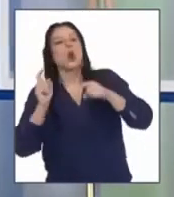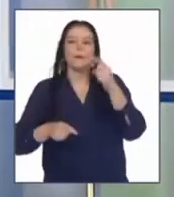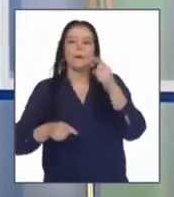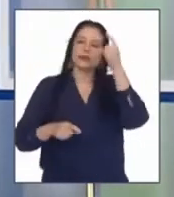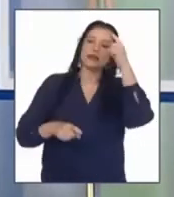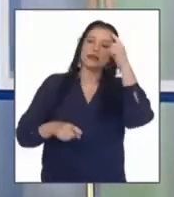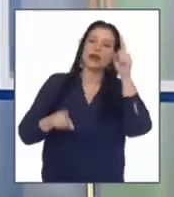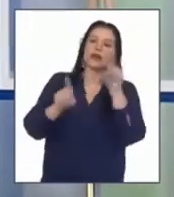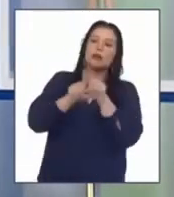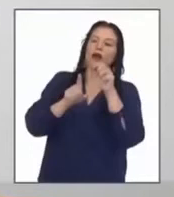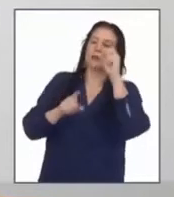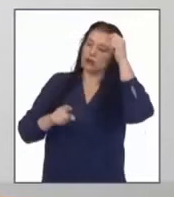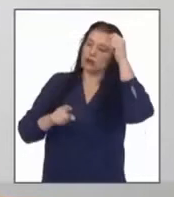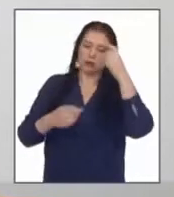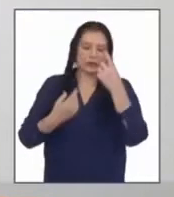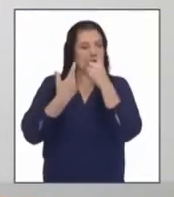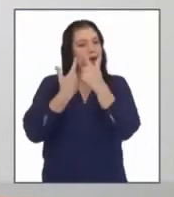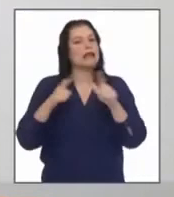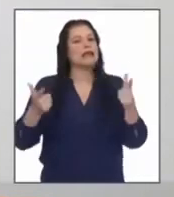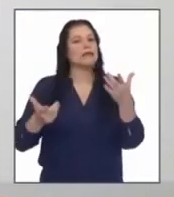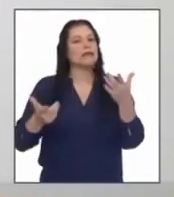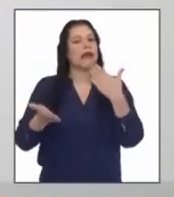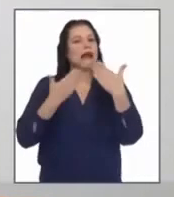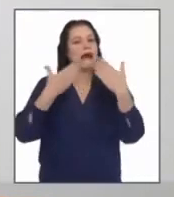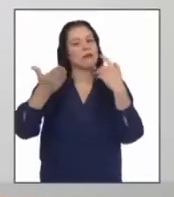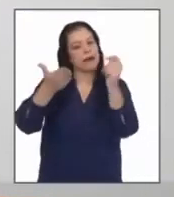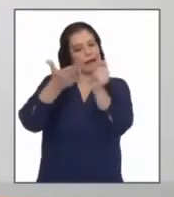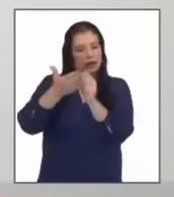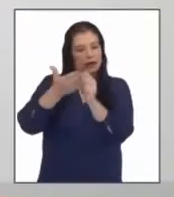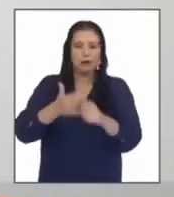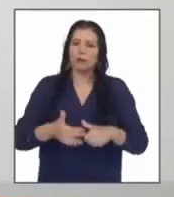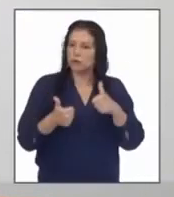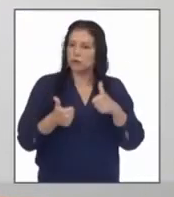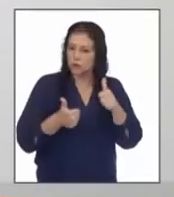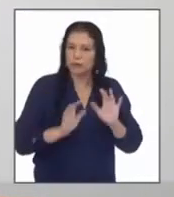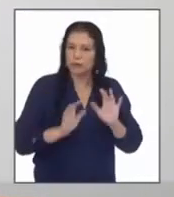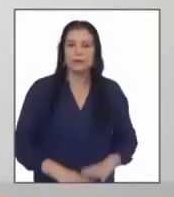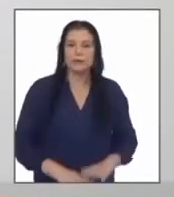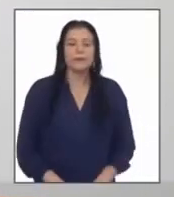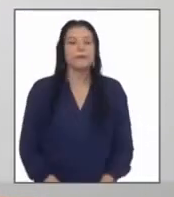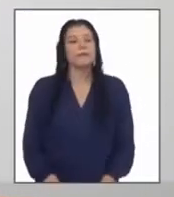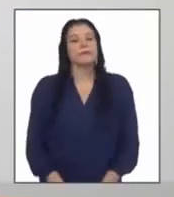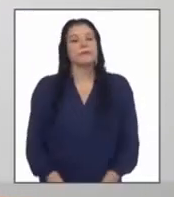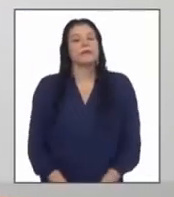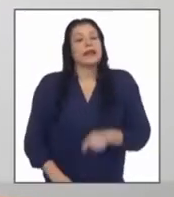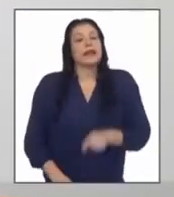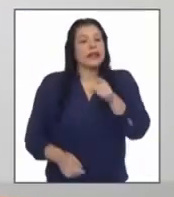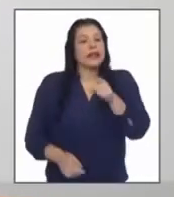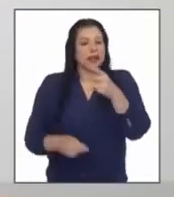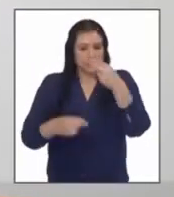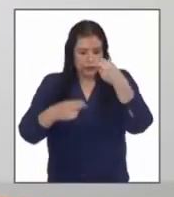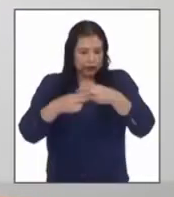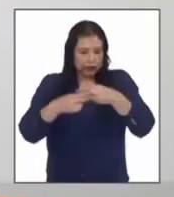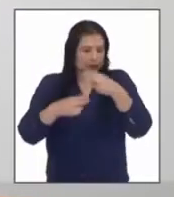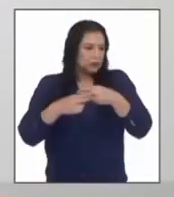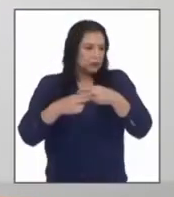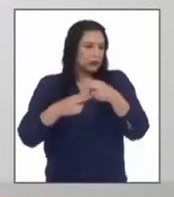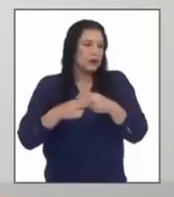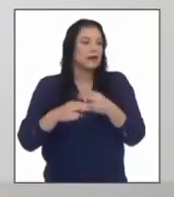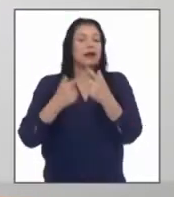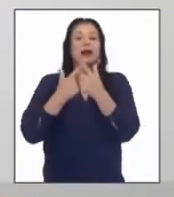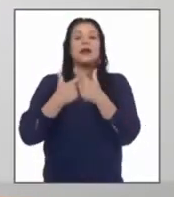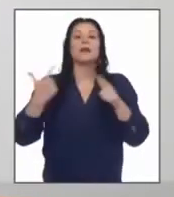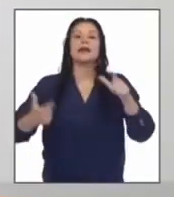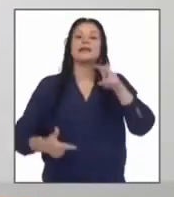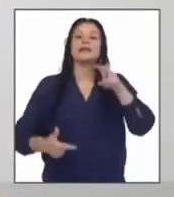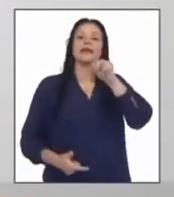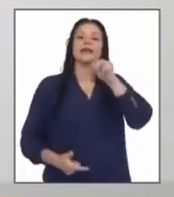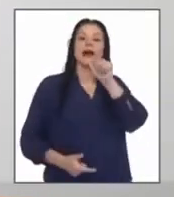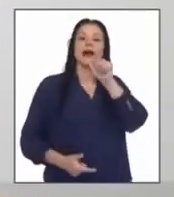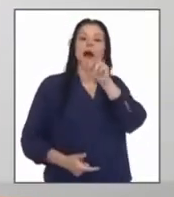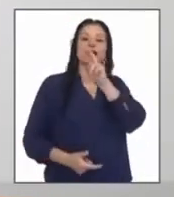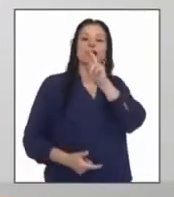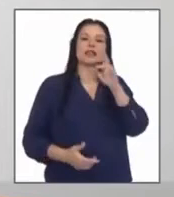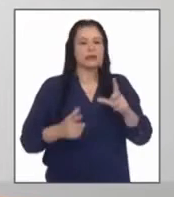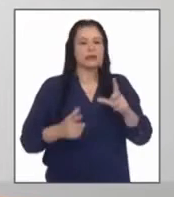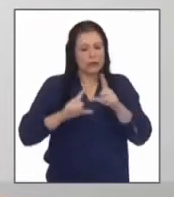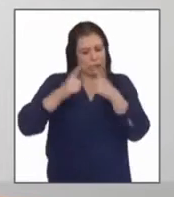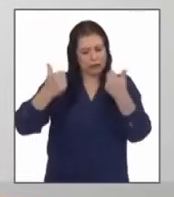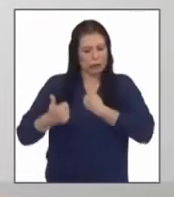algún pensamiento es libre acertada observación junior eso se llama libertad narrativa